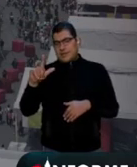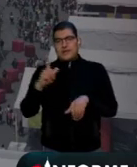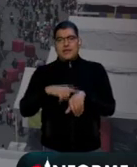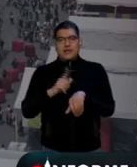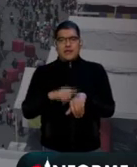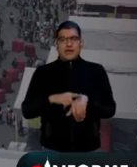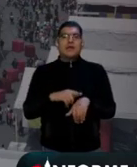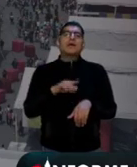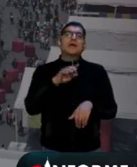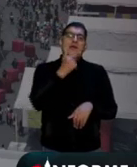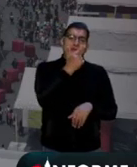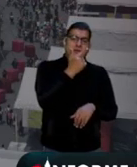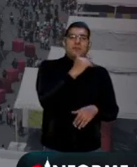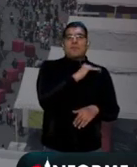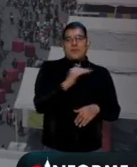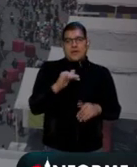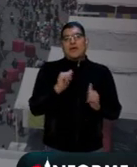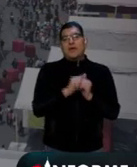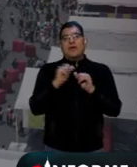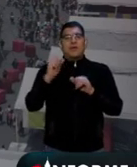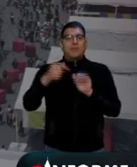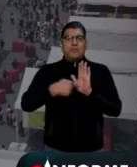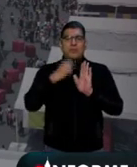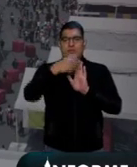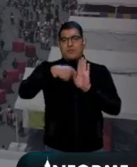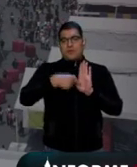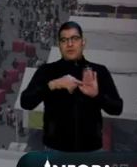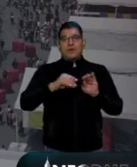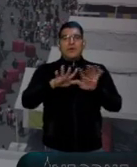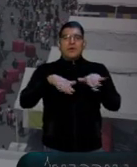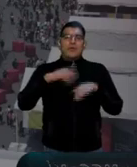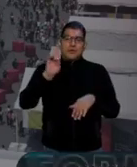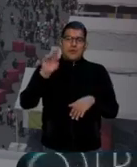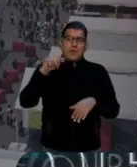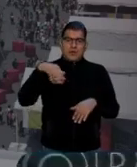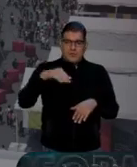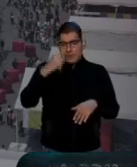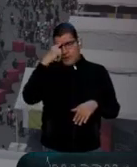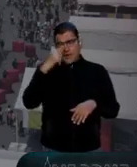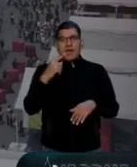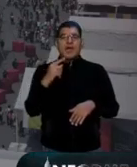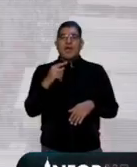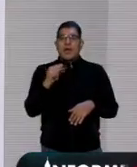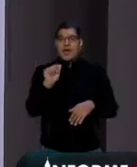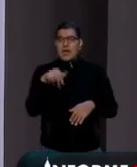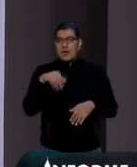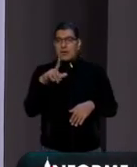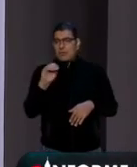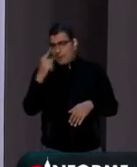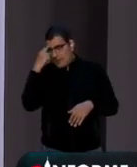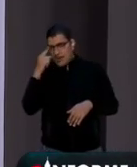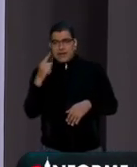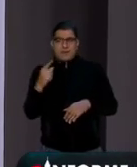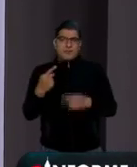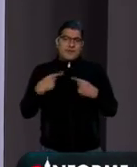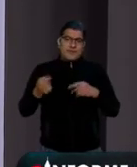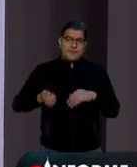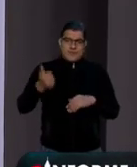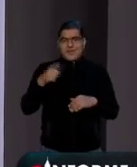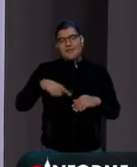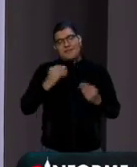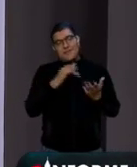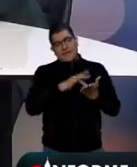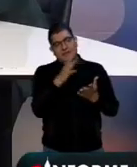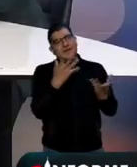se va a presentar el documental social de la UNAM Andrés Manuel para principiantes. Y con esto me voy a despedir,